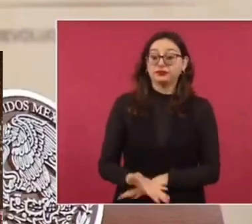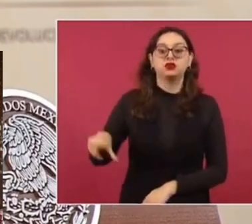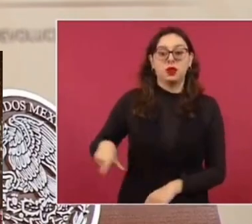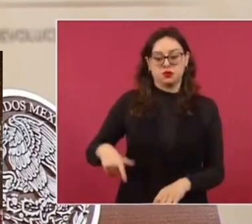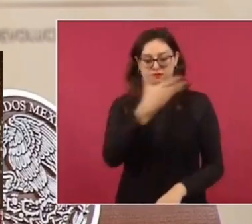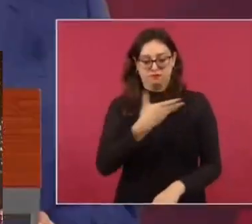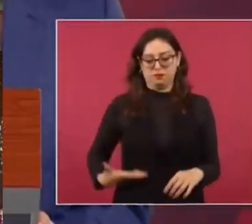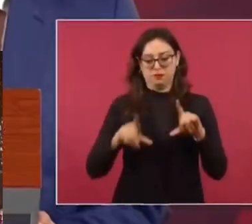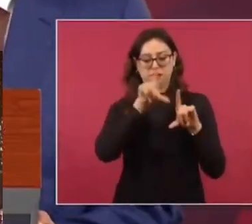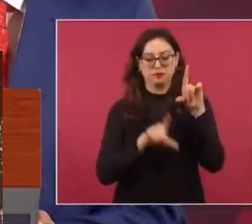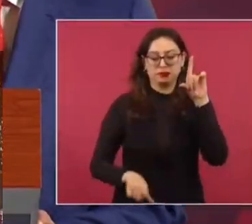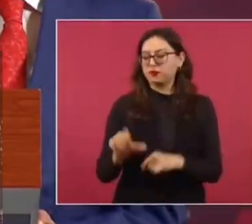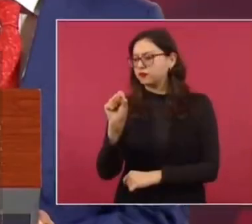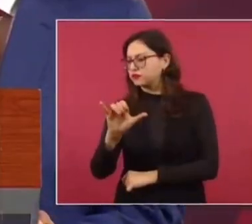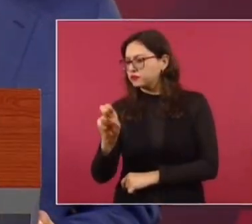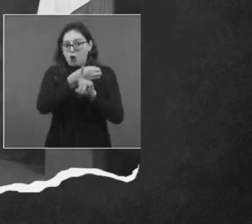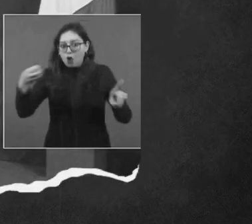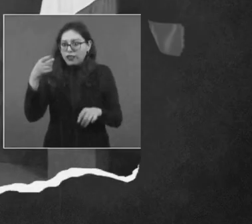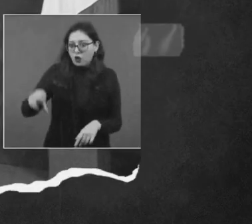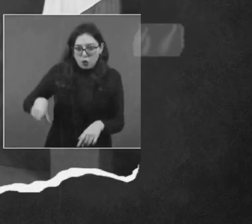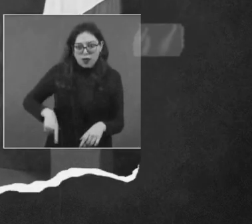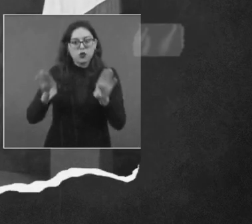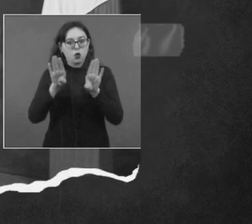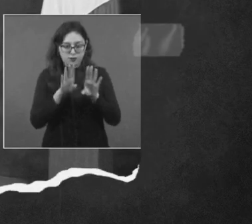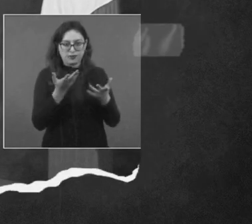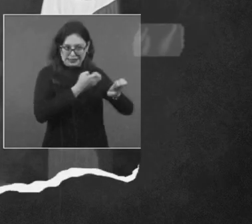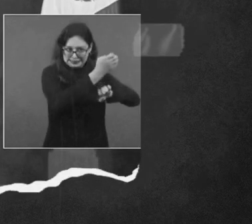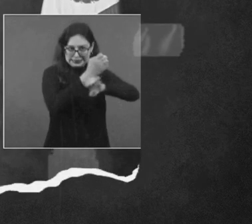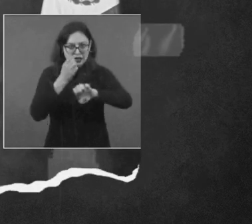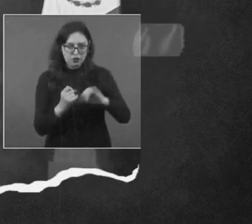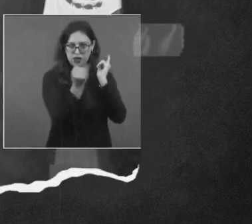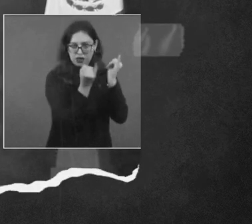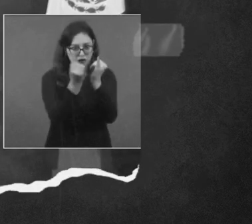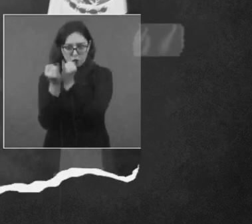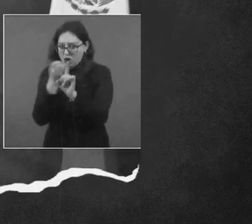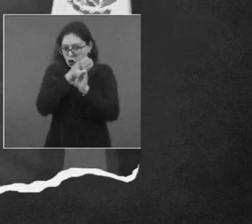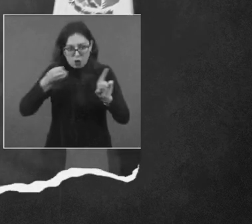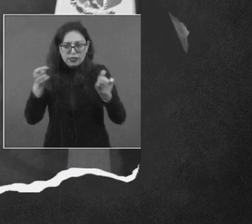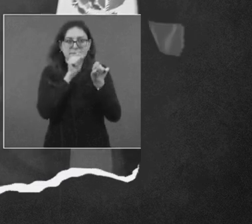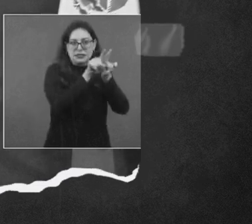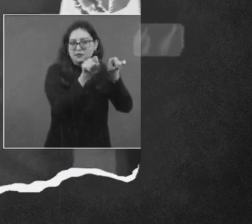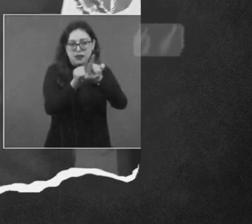presidente de la corte. Les voy a comentar algo, una anécdota, y esto viene desde el porfiriato.